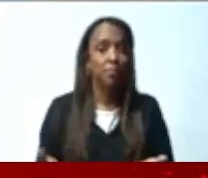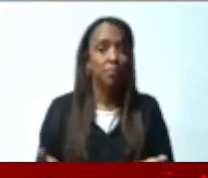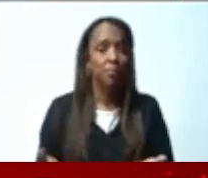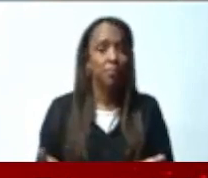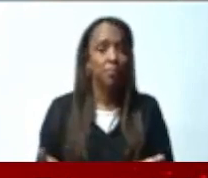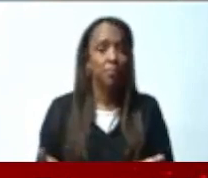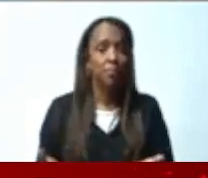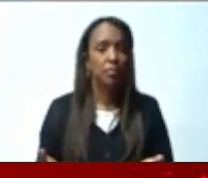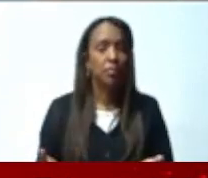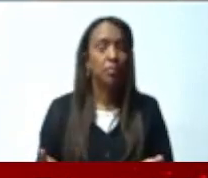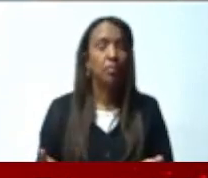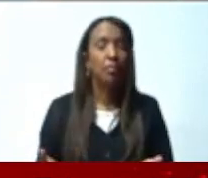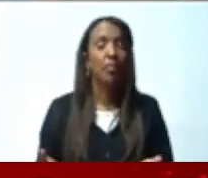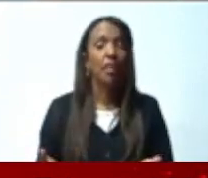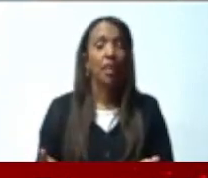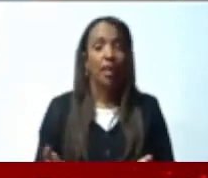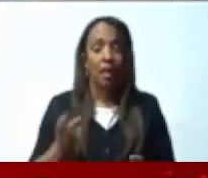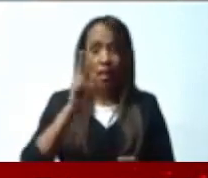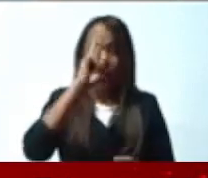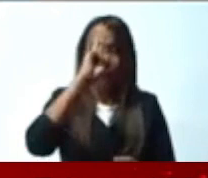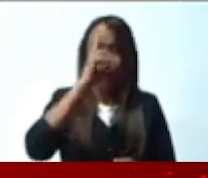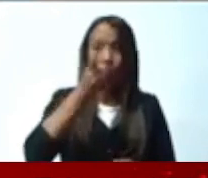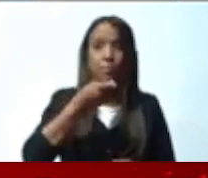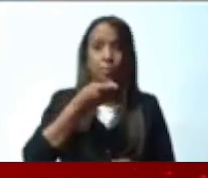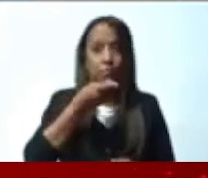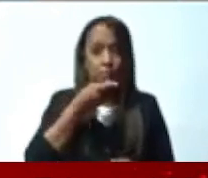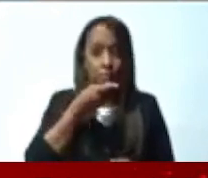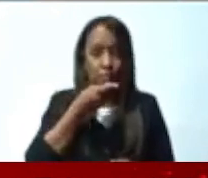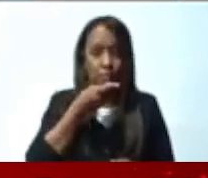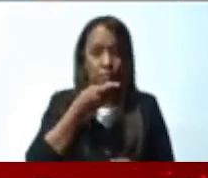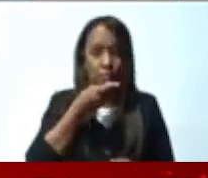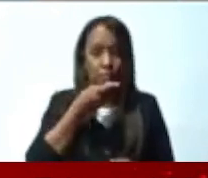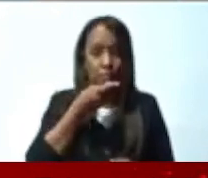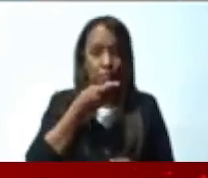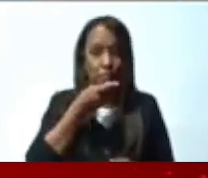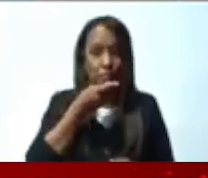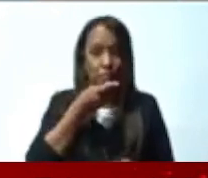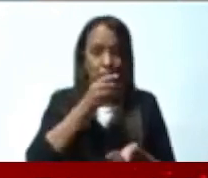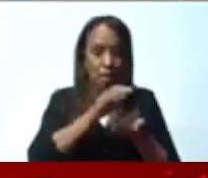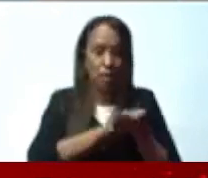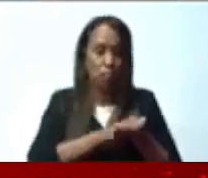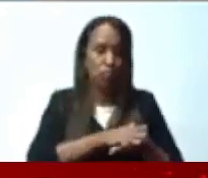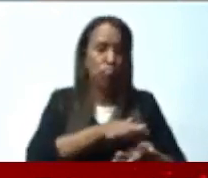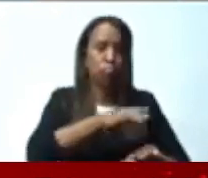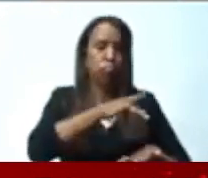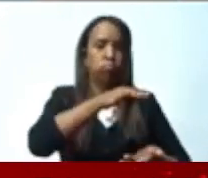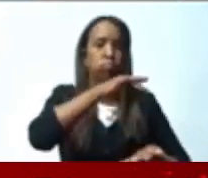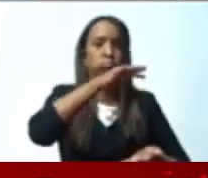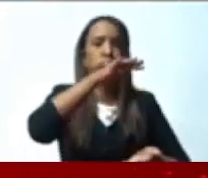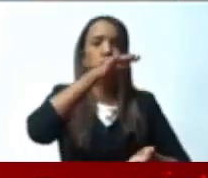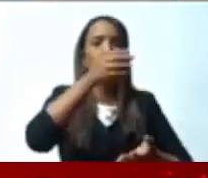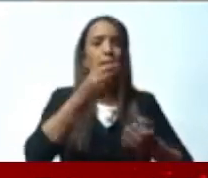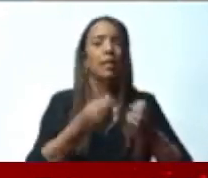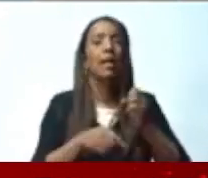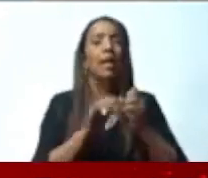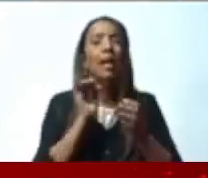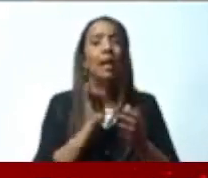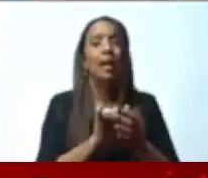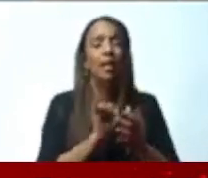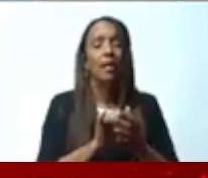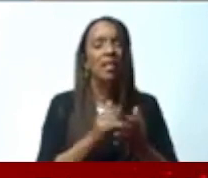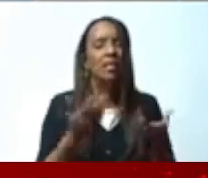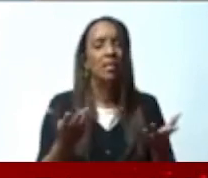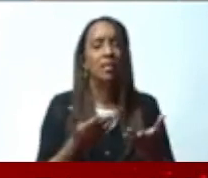términos de endeudamiento público que es insostenible, que es como una bola de